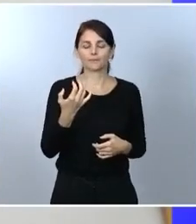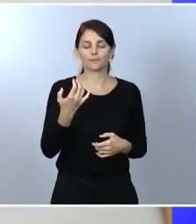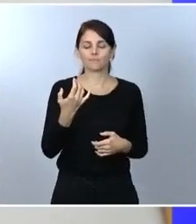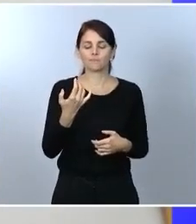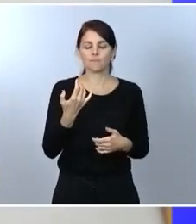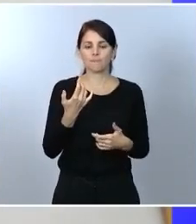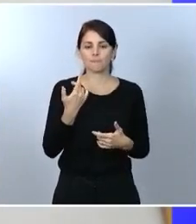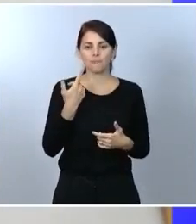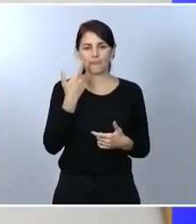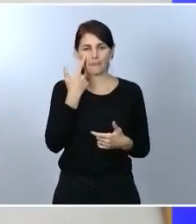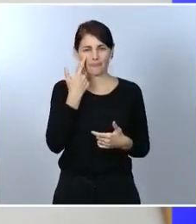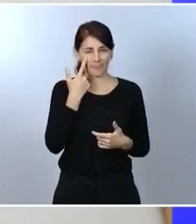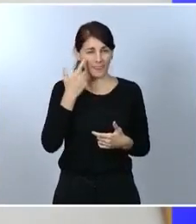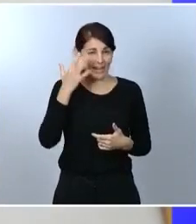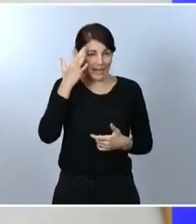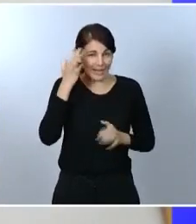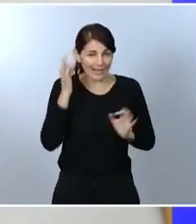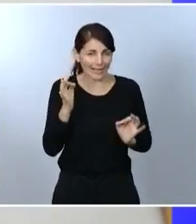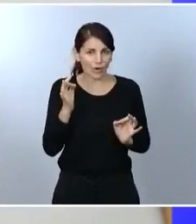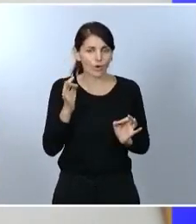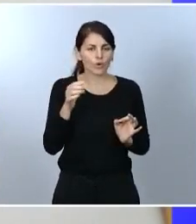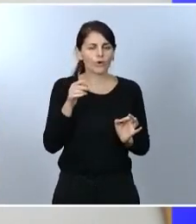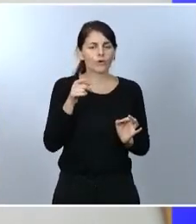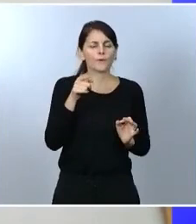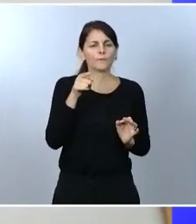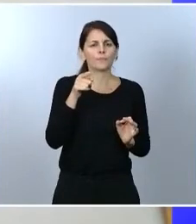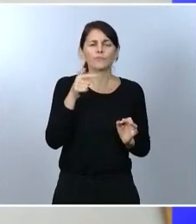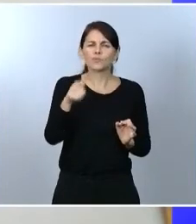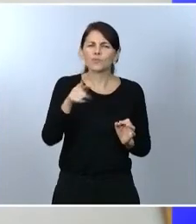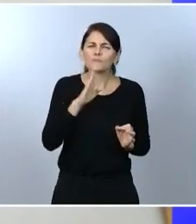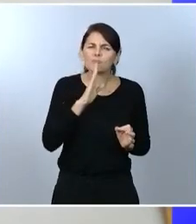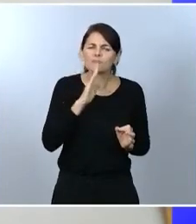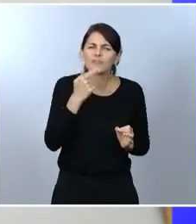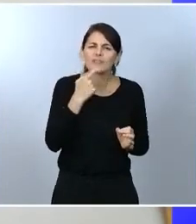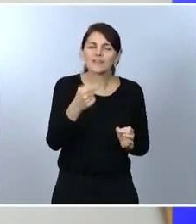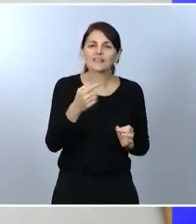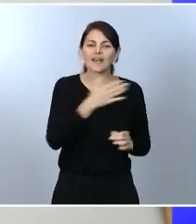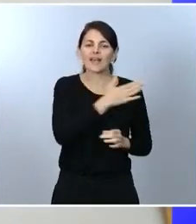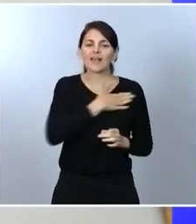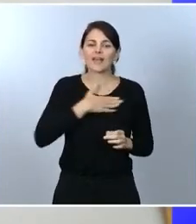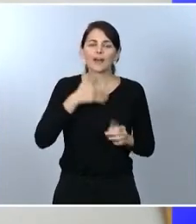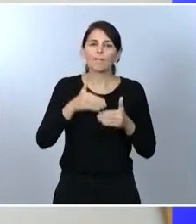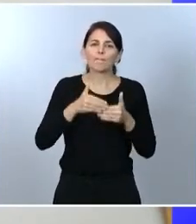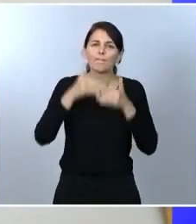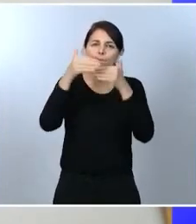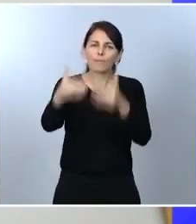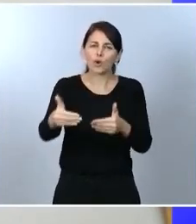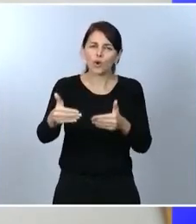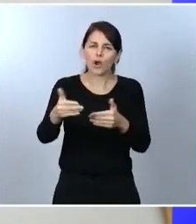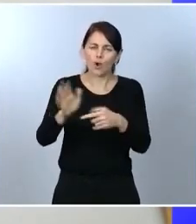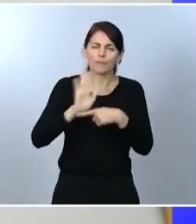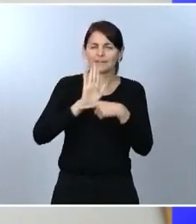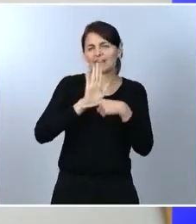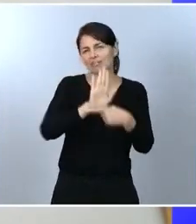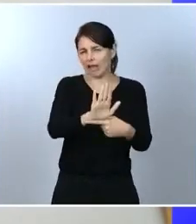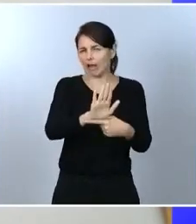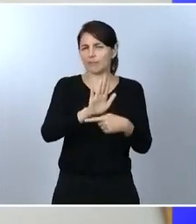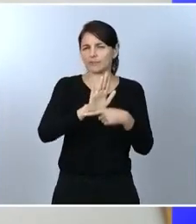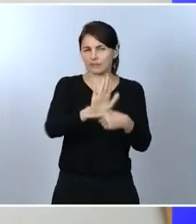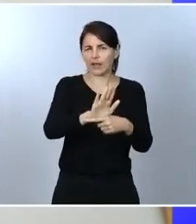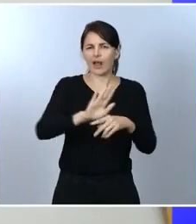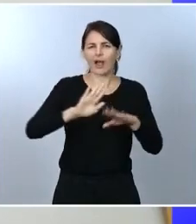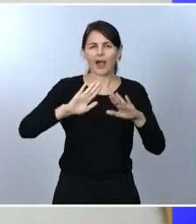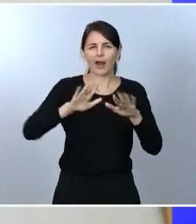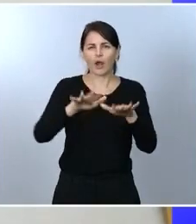si no me equivoco, ha dicho que ya quiere llevar la prórroga hasta el 9 de mayo esta semana en el Congreso de los Diputados. Le quería